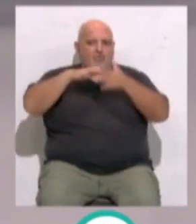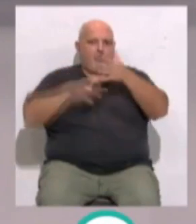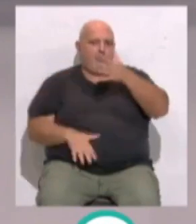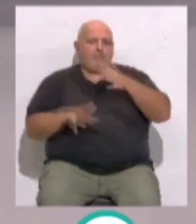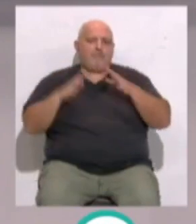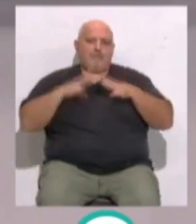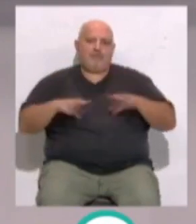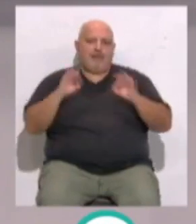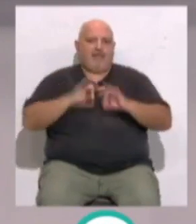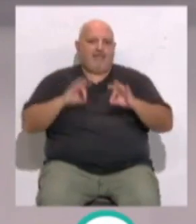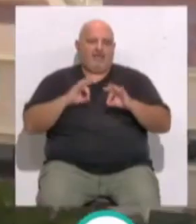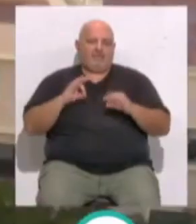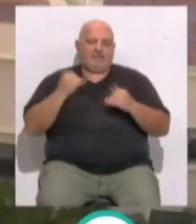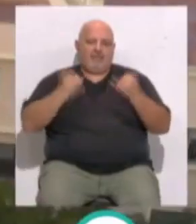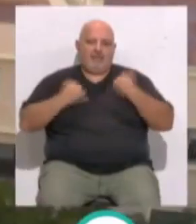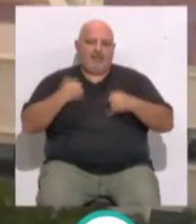sin daños personales.